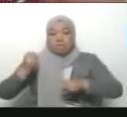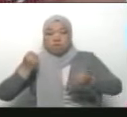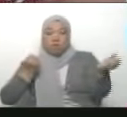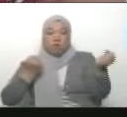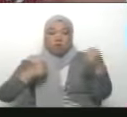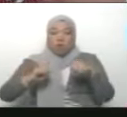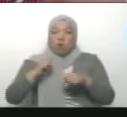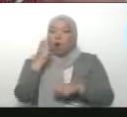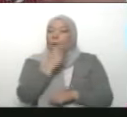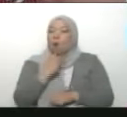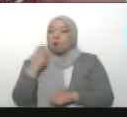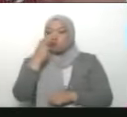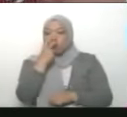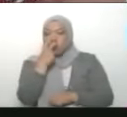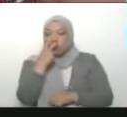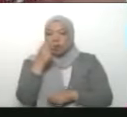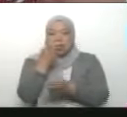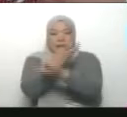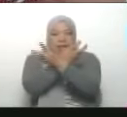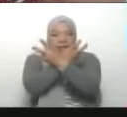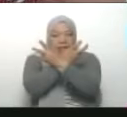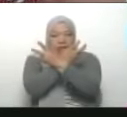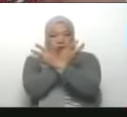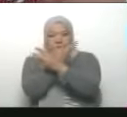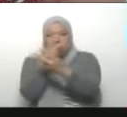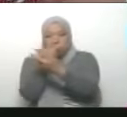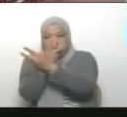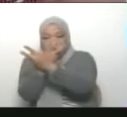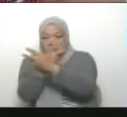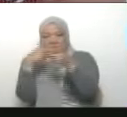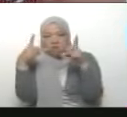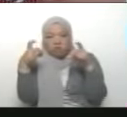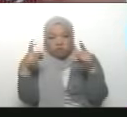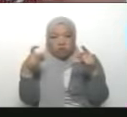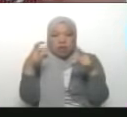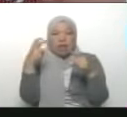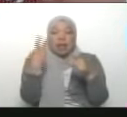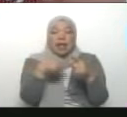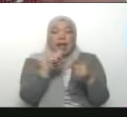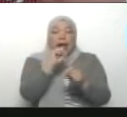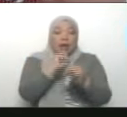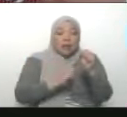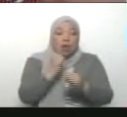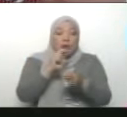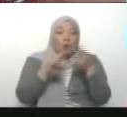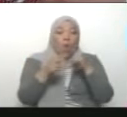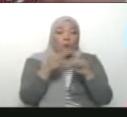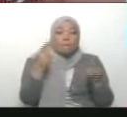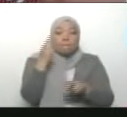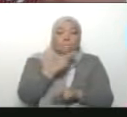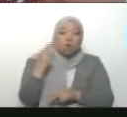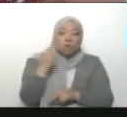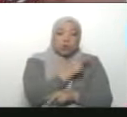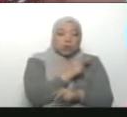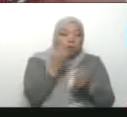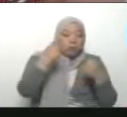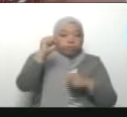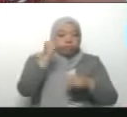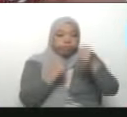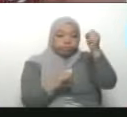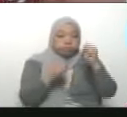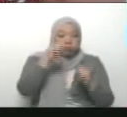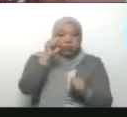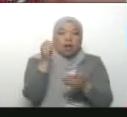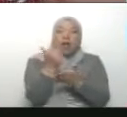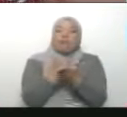odontología, radio y manegenología, terapia ocupacional, optometría, farmacia,